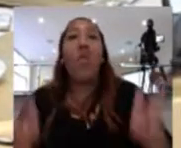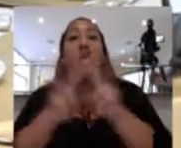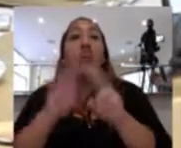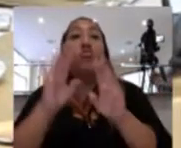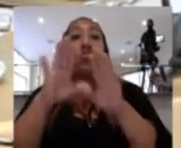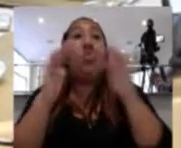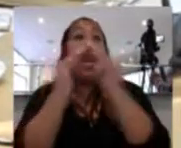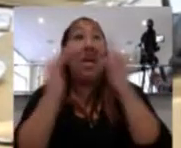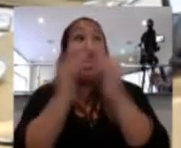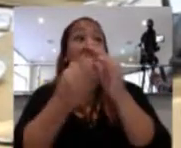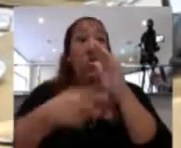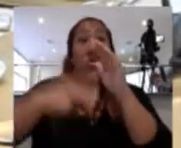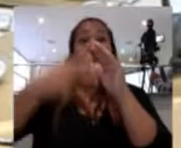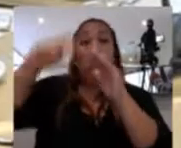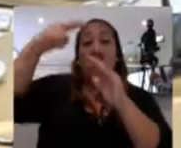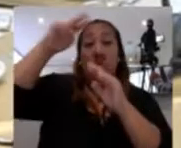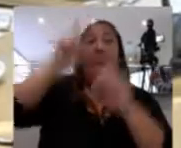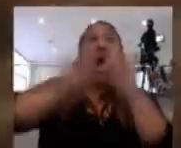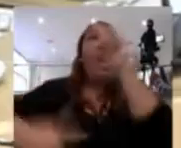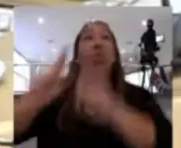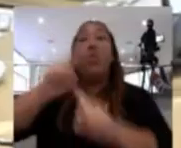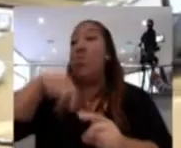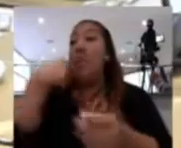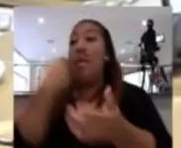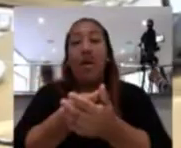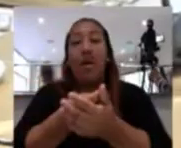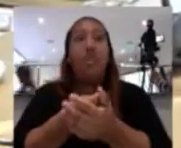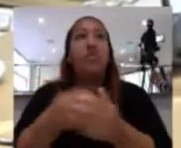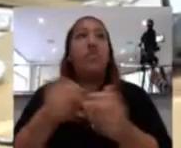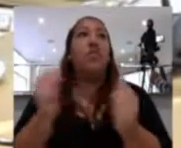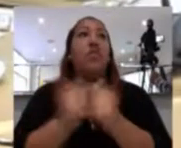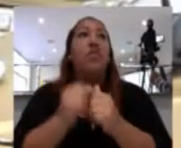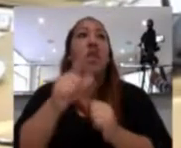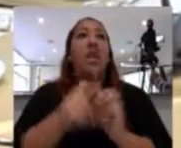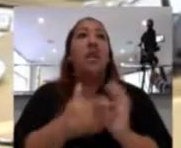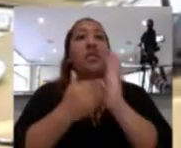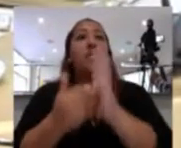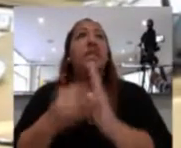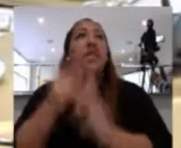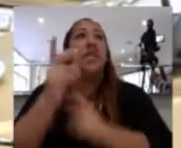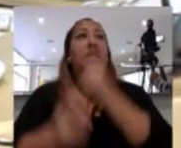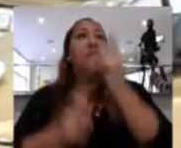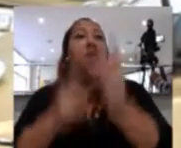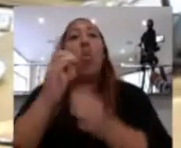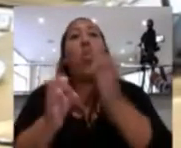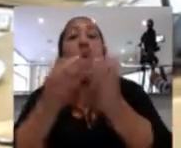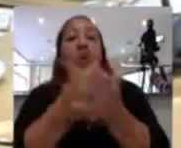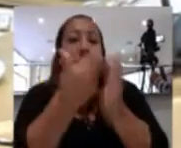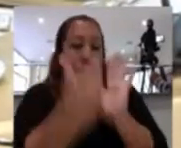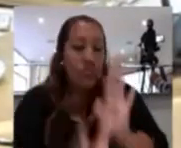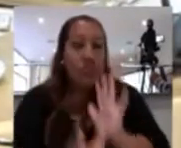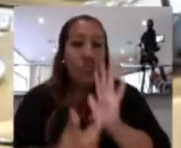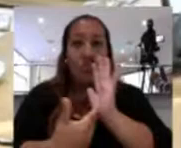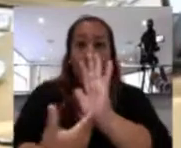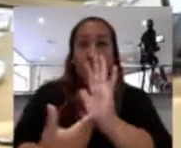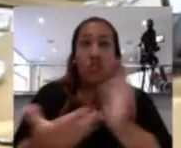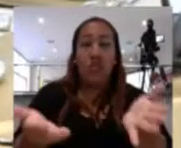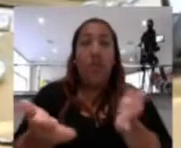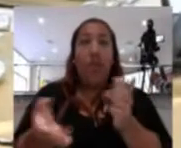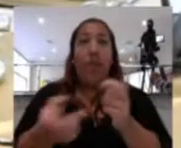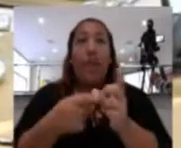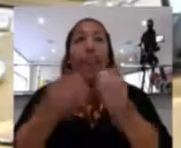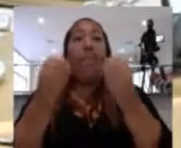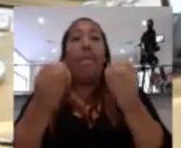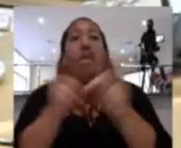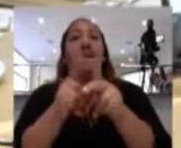previos y aquellos omisos a la presentación de declaraciones juradas determinativas, así